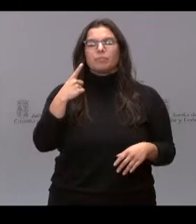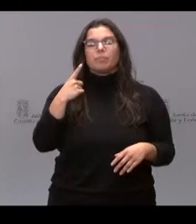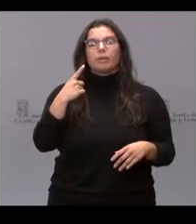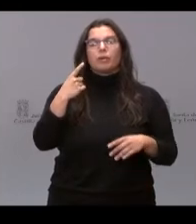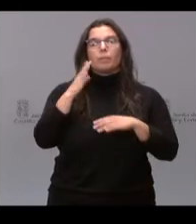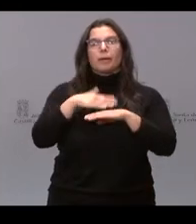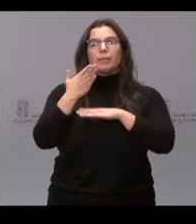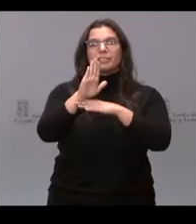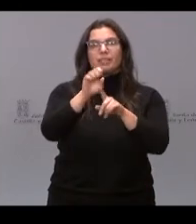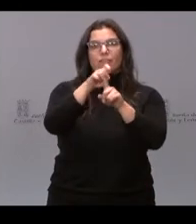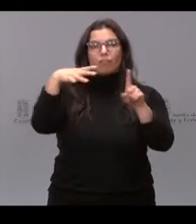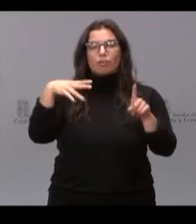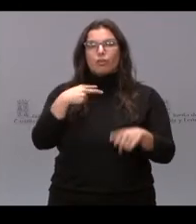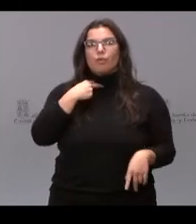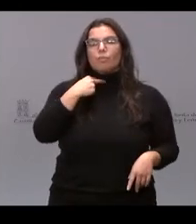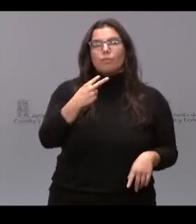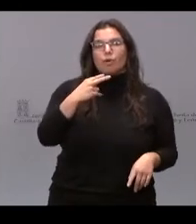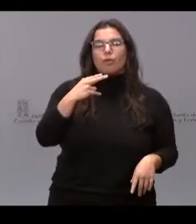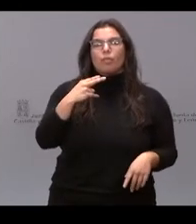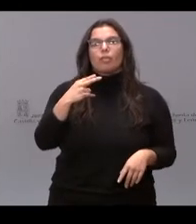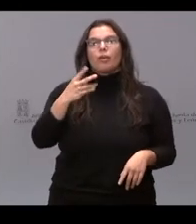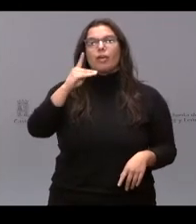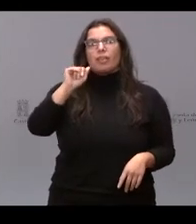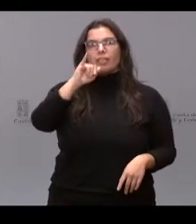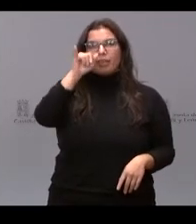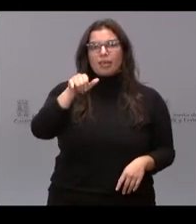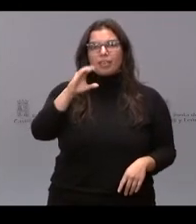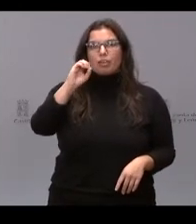tiene la palabra Jael Díez-Coronel.